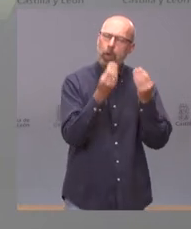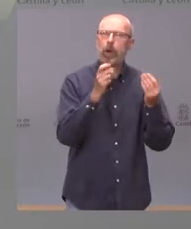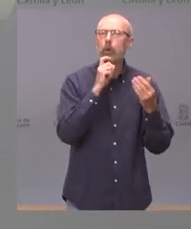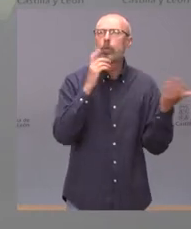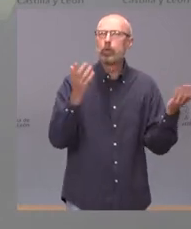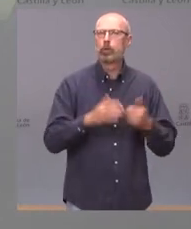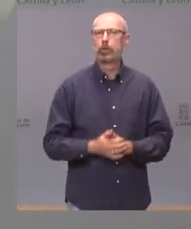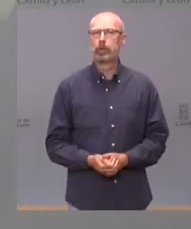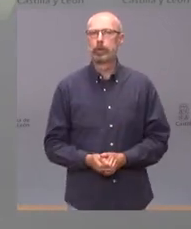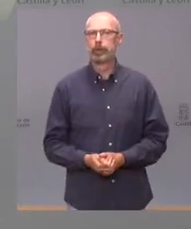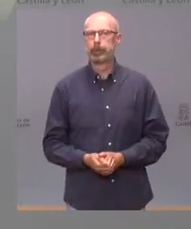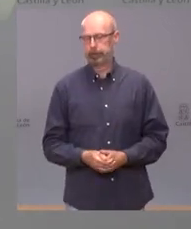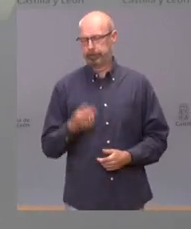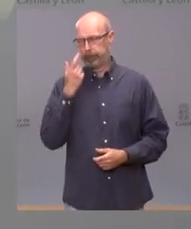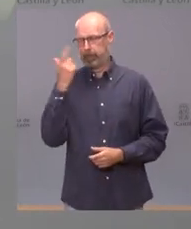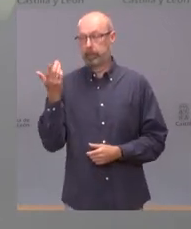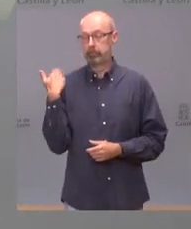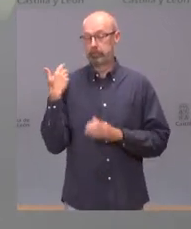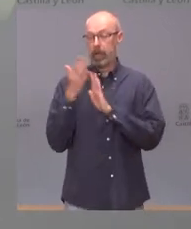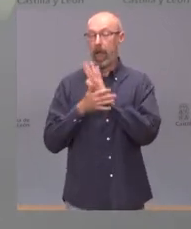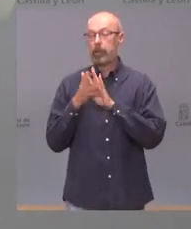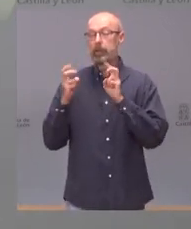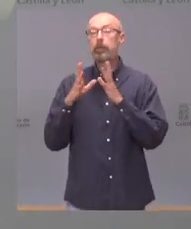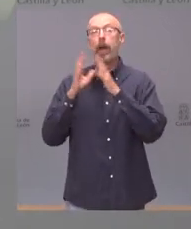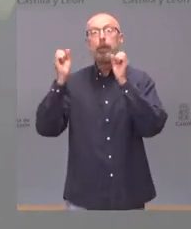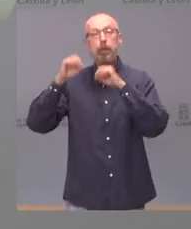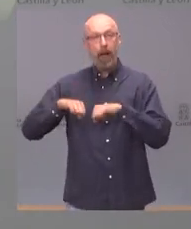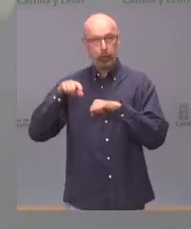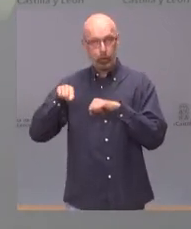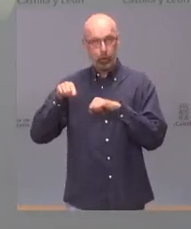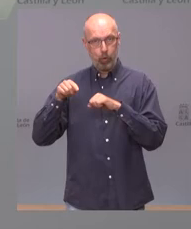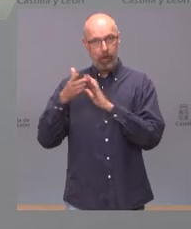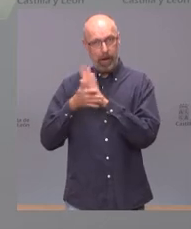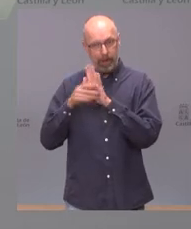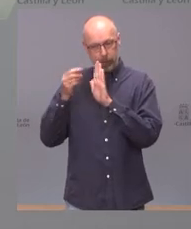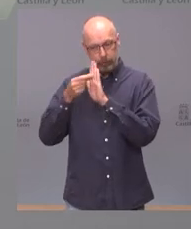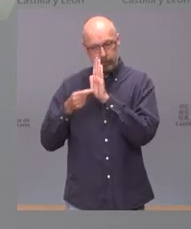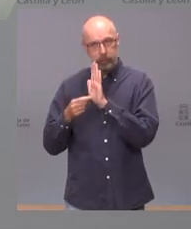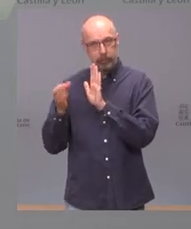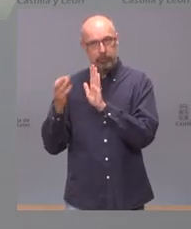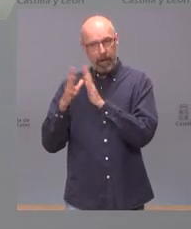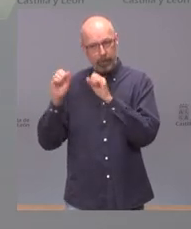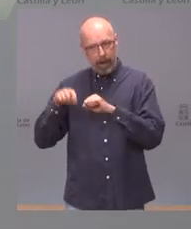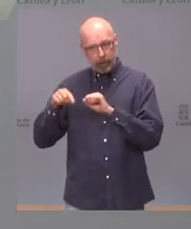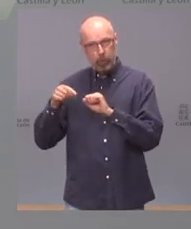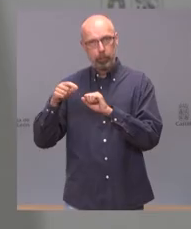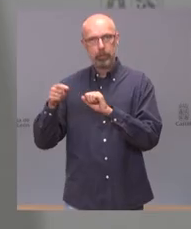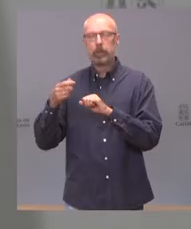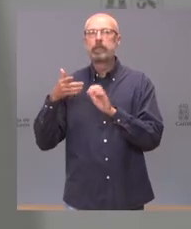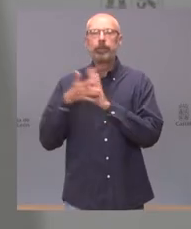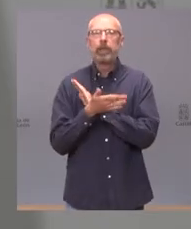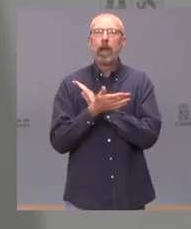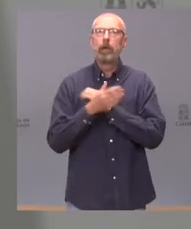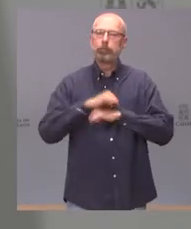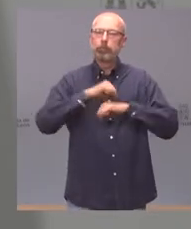Bueno hemos estado hablando del pacto y precisamente de la solidez del gobierno de la Junta de Castilla y